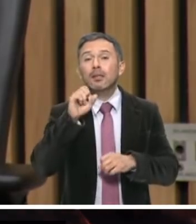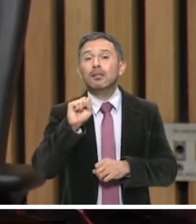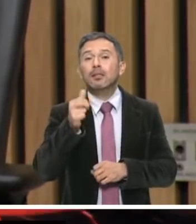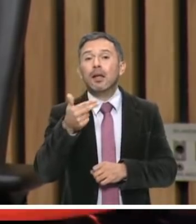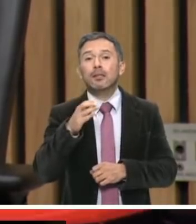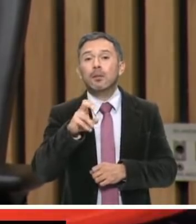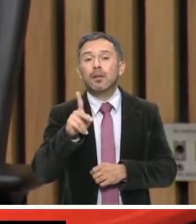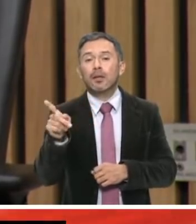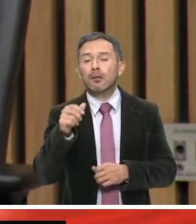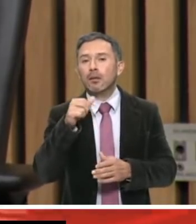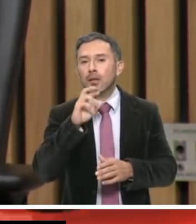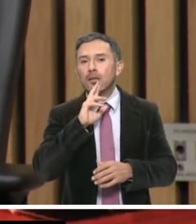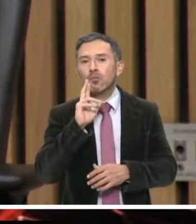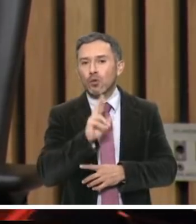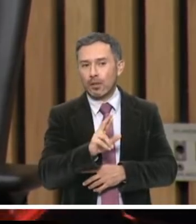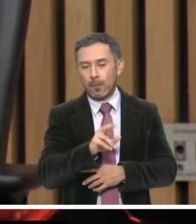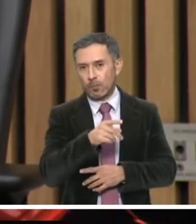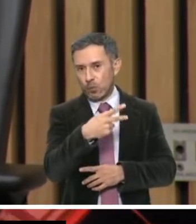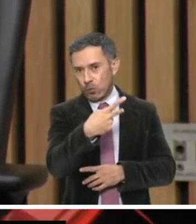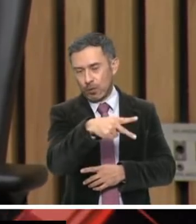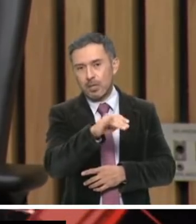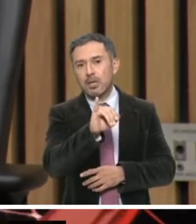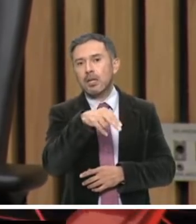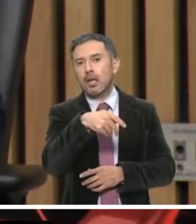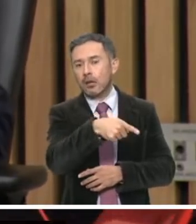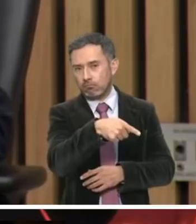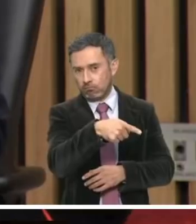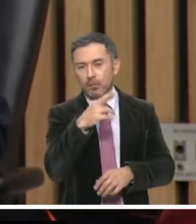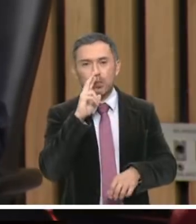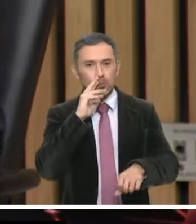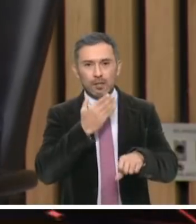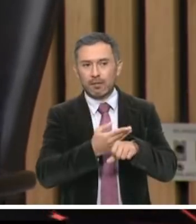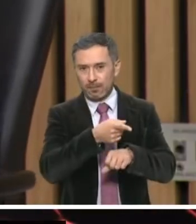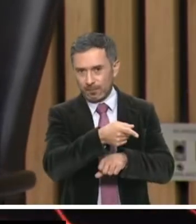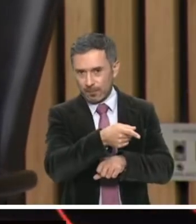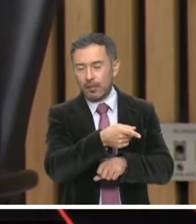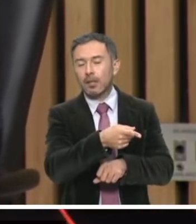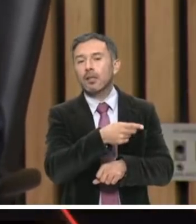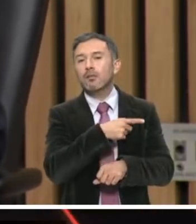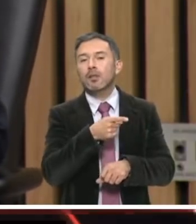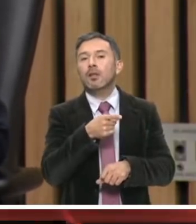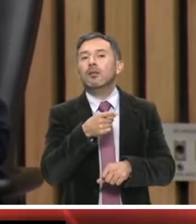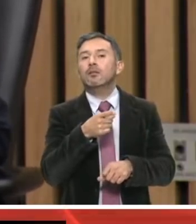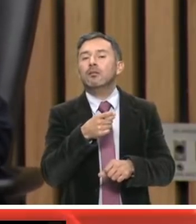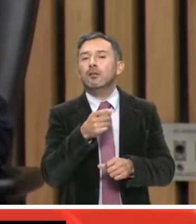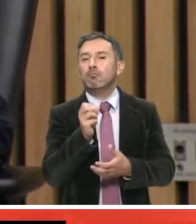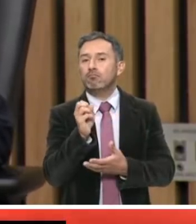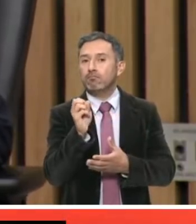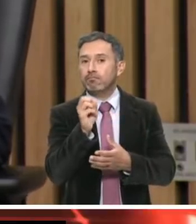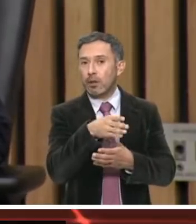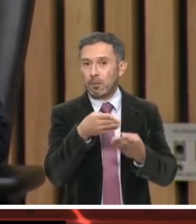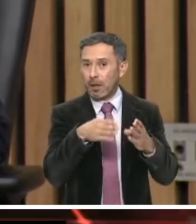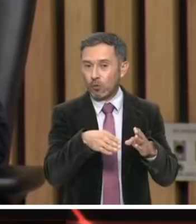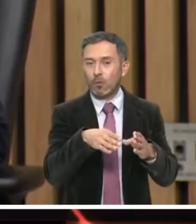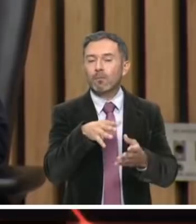es el propio INE quien tendría que realizar ese traspaso específicamente